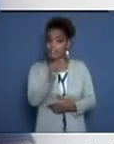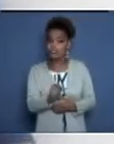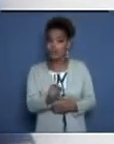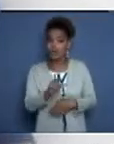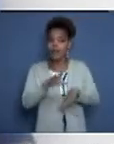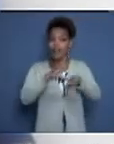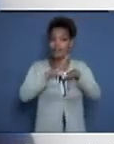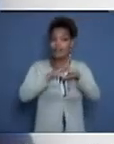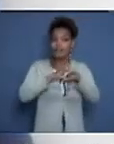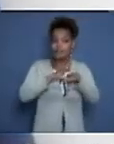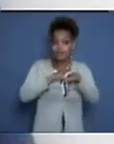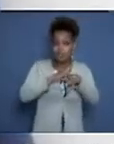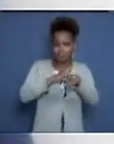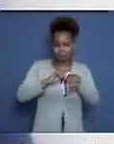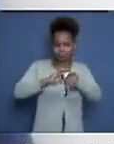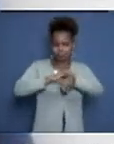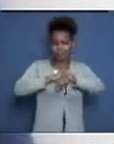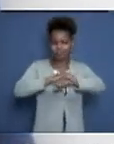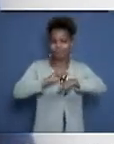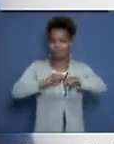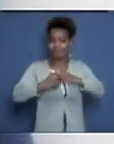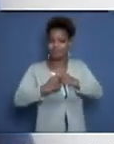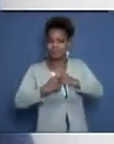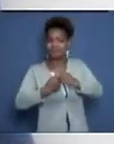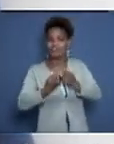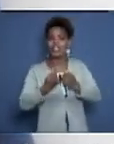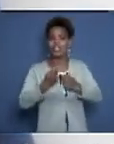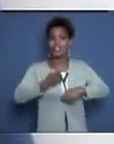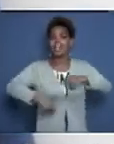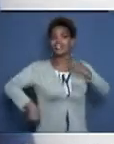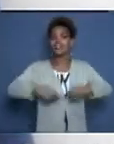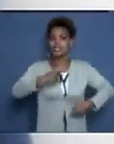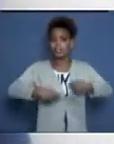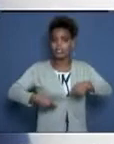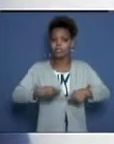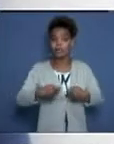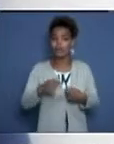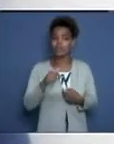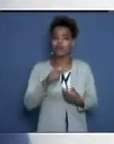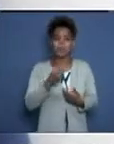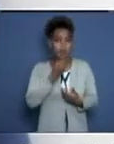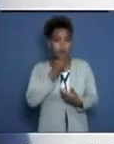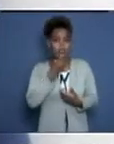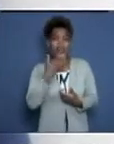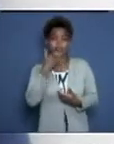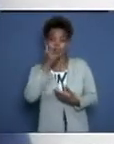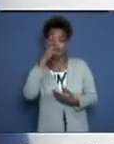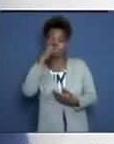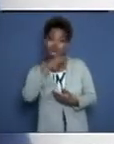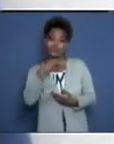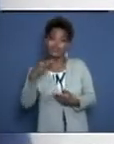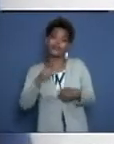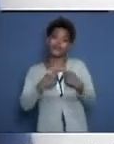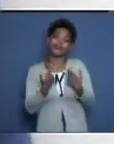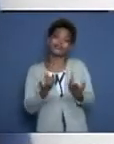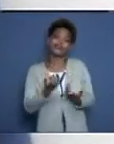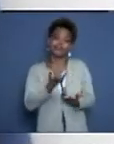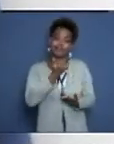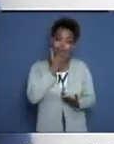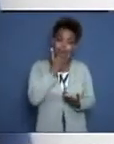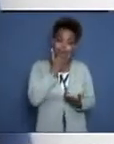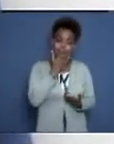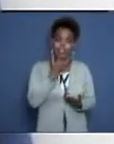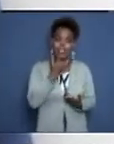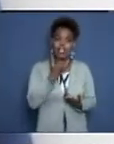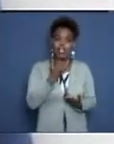18 hombres, seis estuvieron lesionados y esto atentó contra un mejor resultado. Se esperaba la medalla de oro